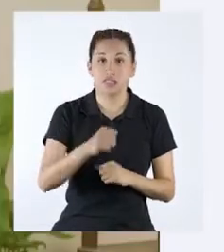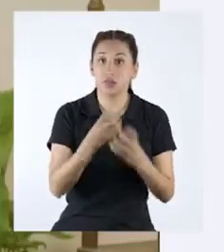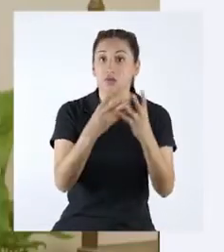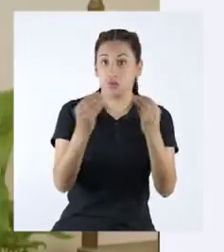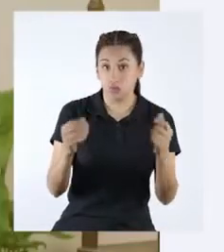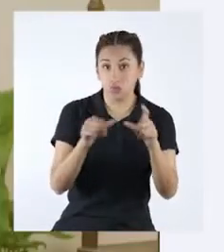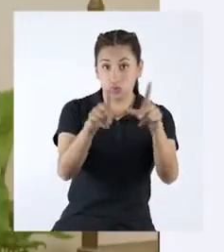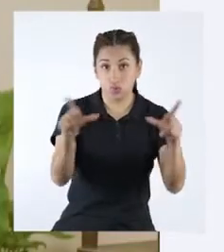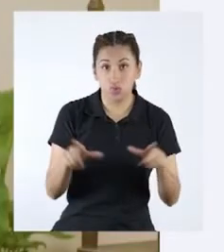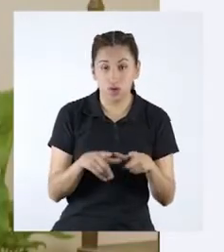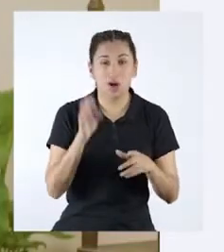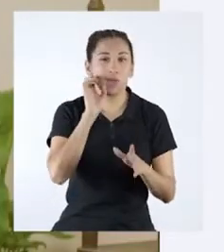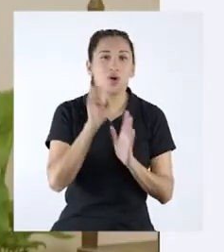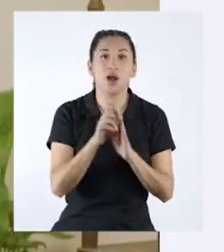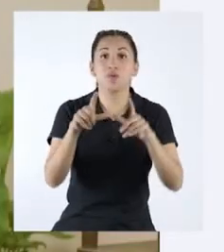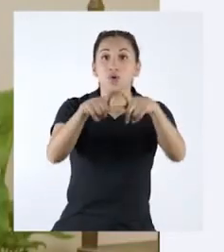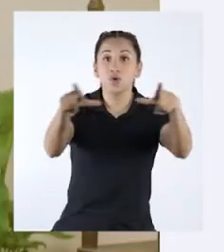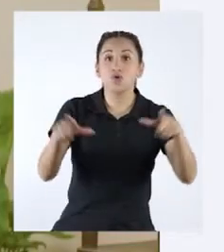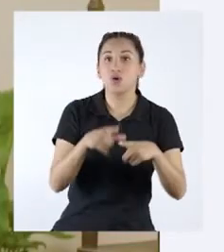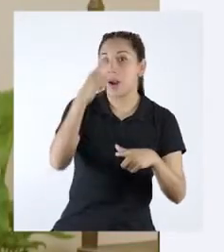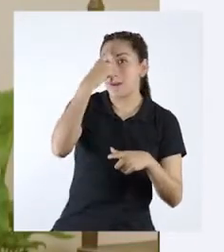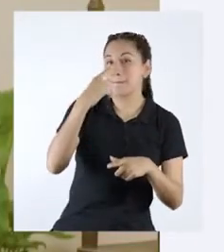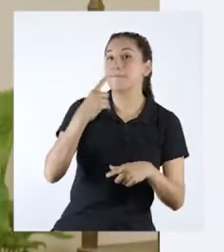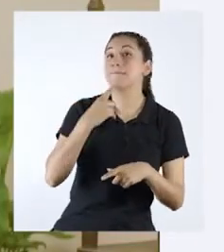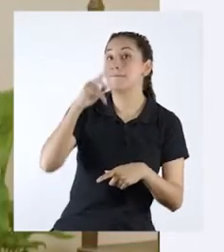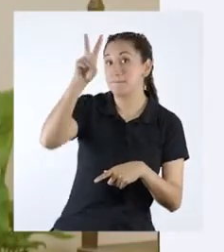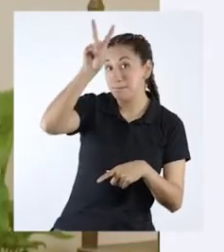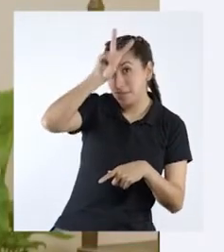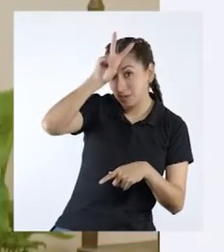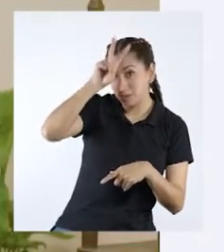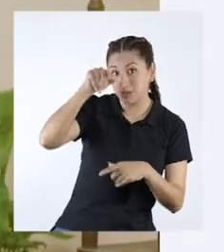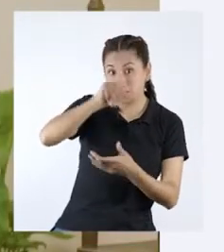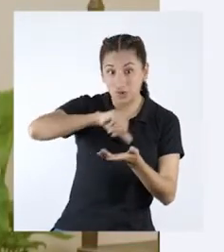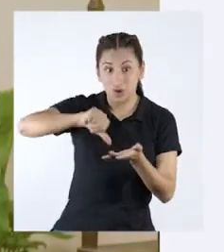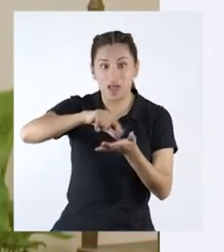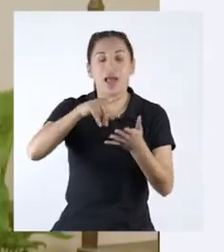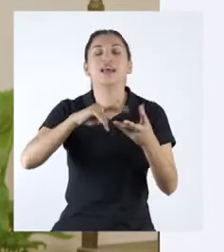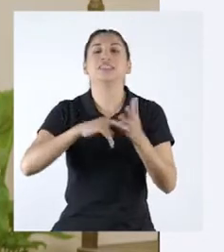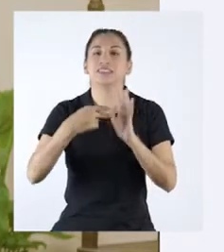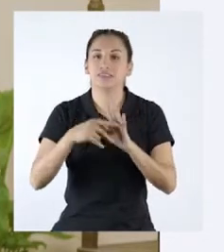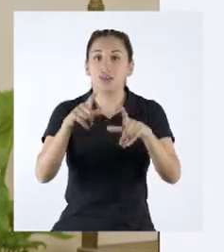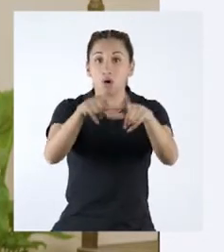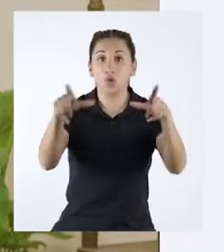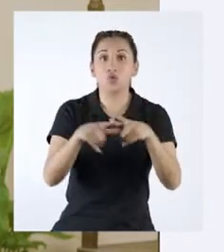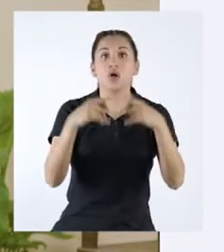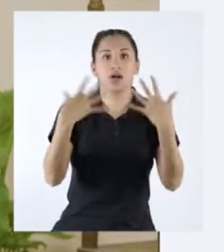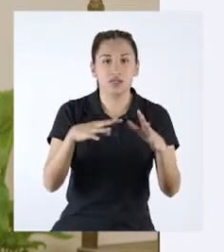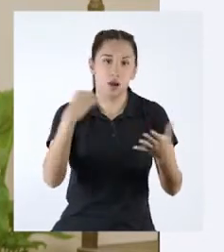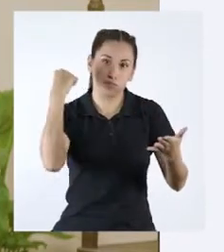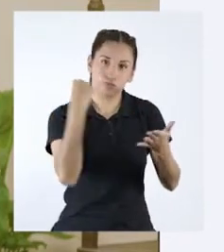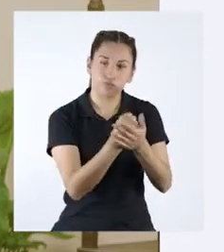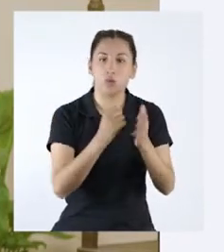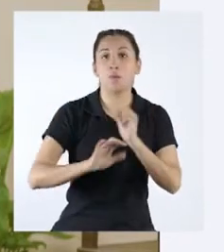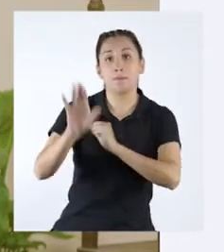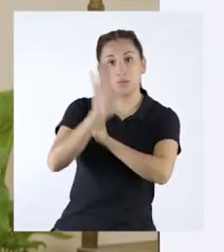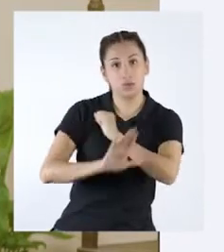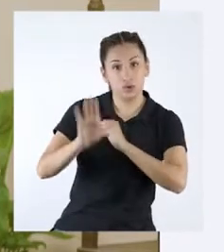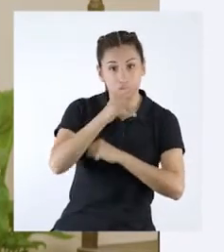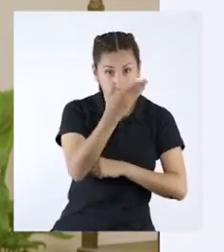Sí, por ejemplo, el Santuario Histórico de Machu Picchu y el Parque Nacional Huascarán son áreas naturales protegidas.